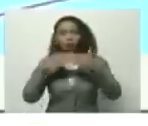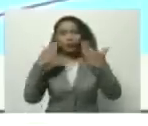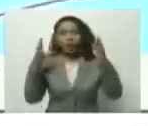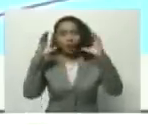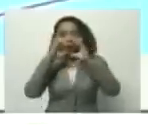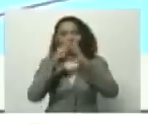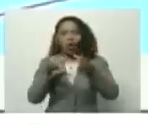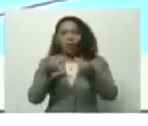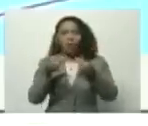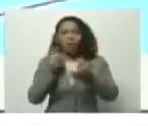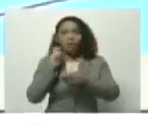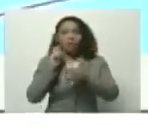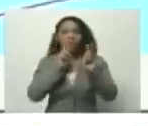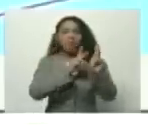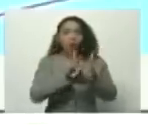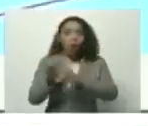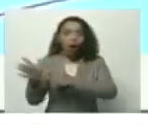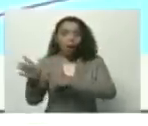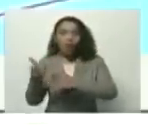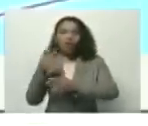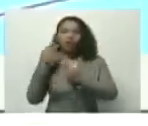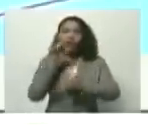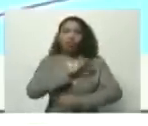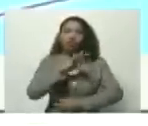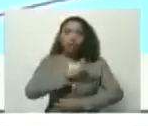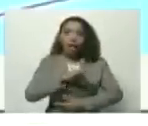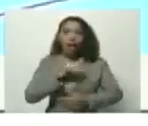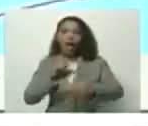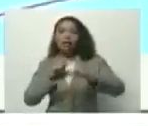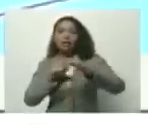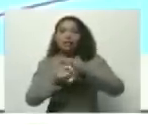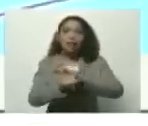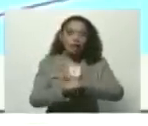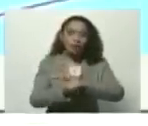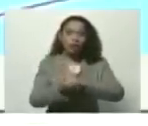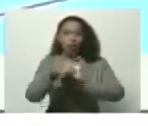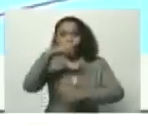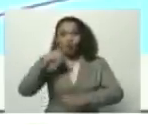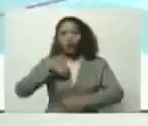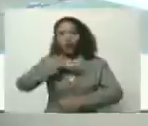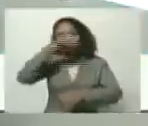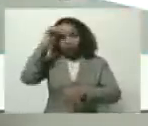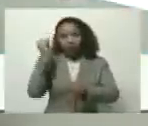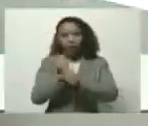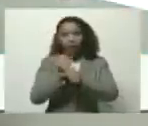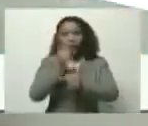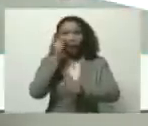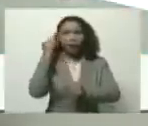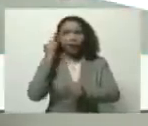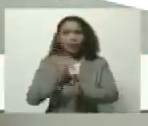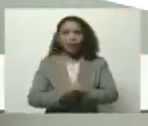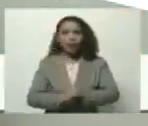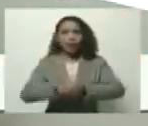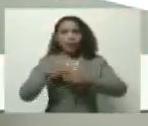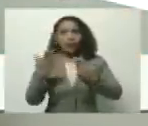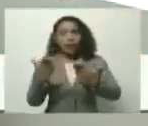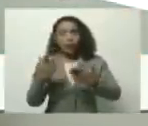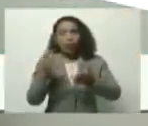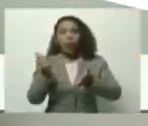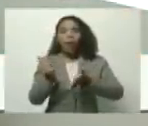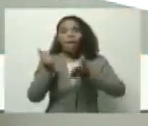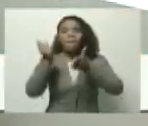paquetes sociales, de precios sociales, de acceso de nuestros trabajadores y de nuestras trabajadoras, que sus bonos